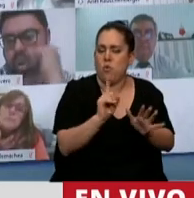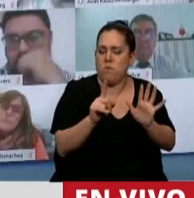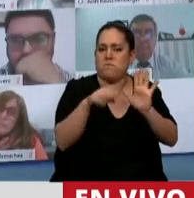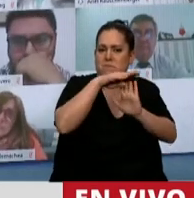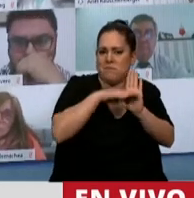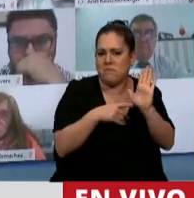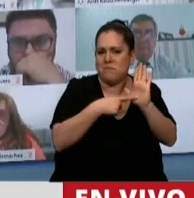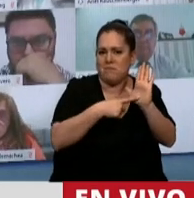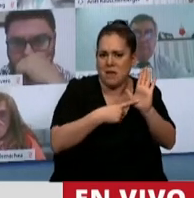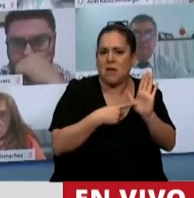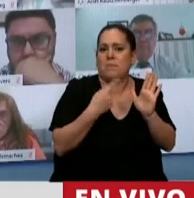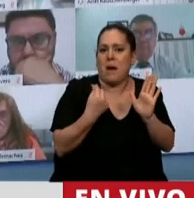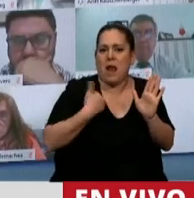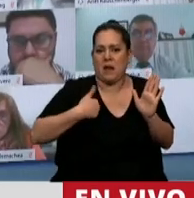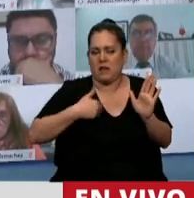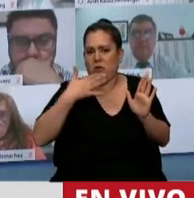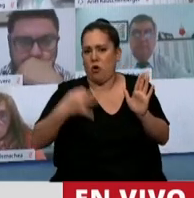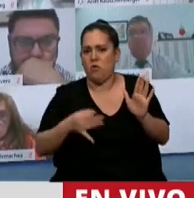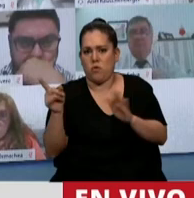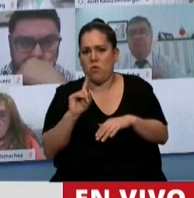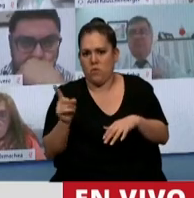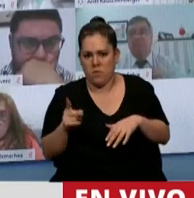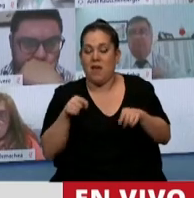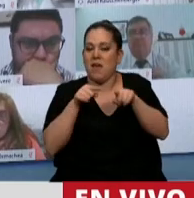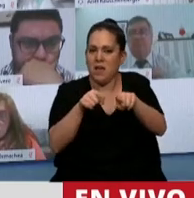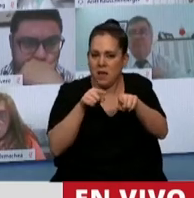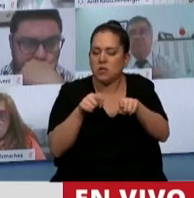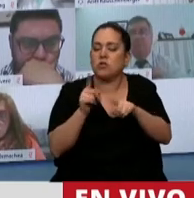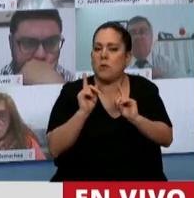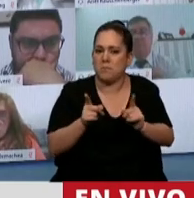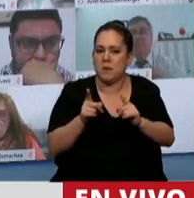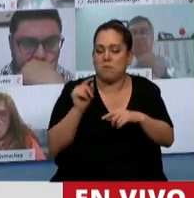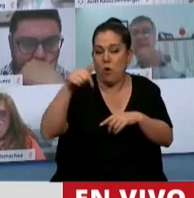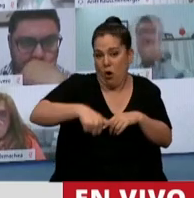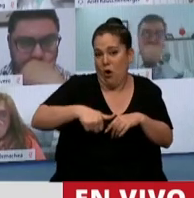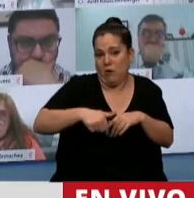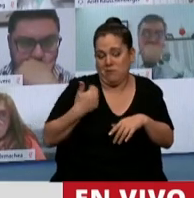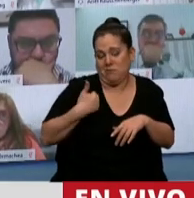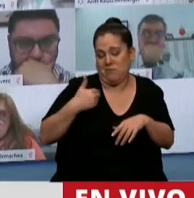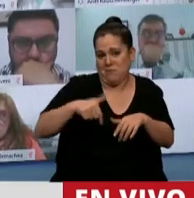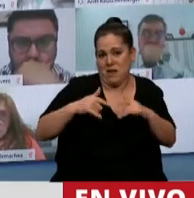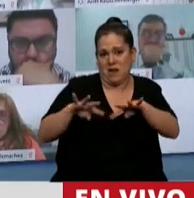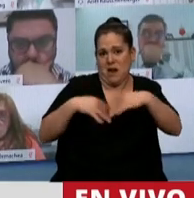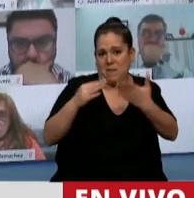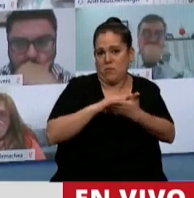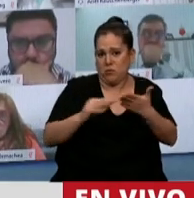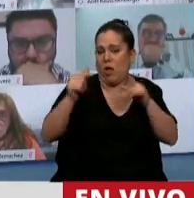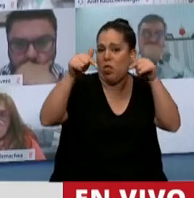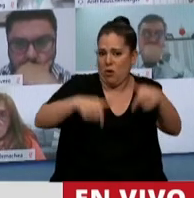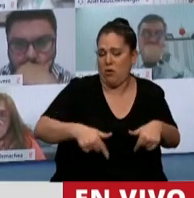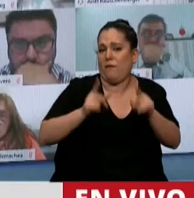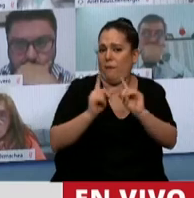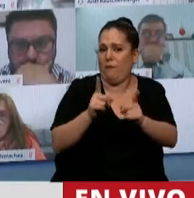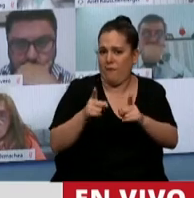mismas por parte de los argentinos. Eso es lo que se está gestando hoy acá, señor Presidente. Estamos